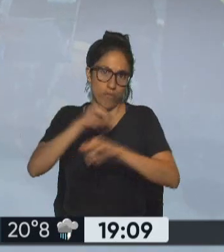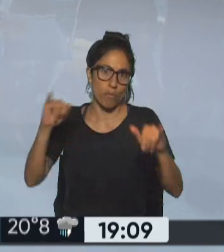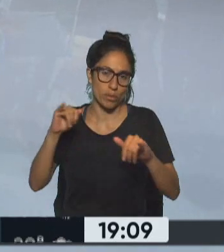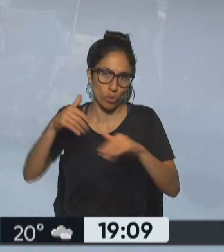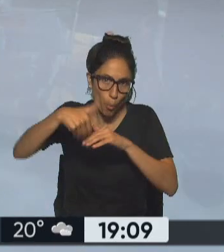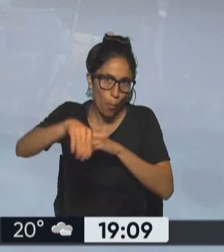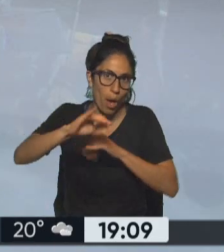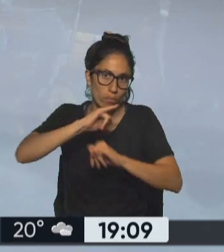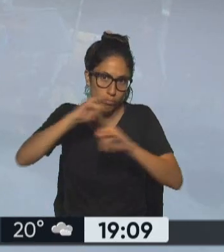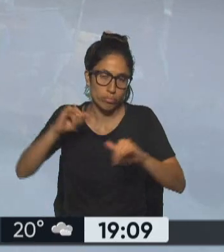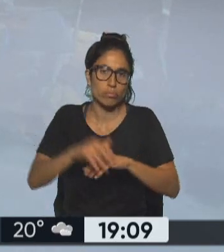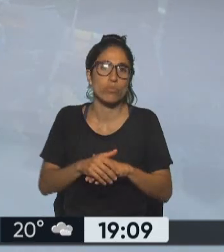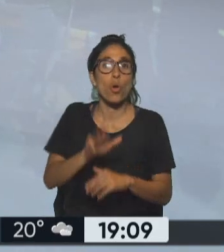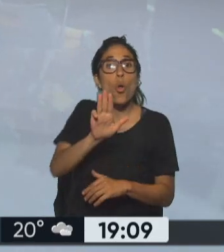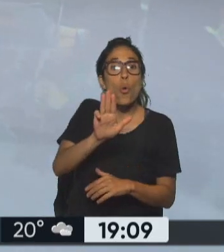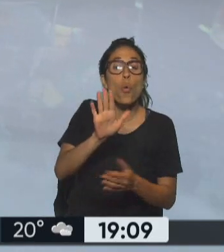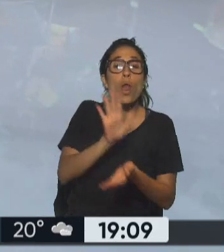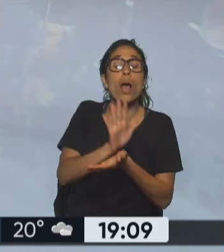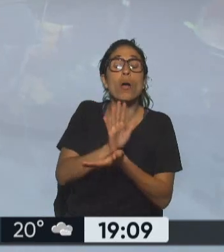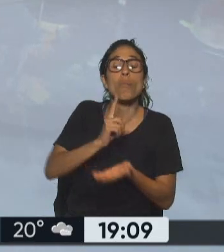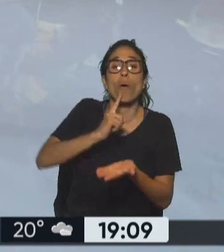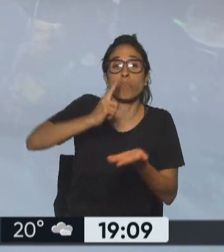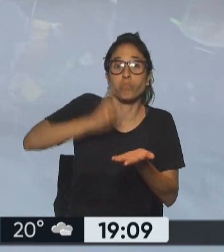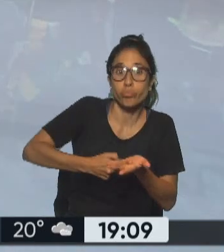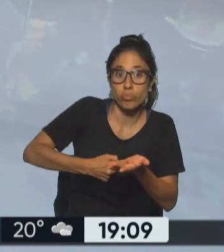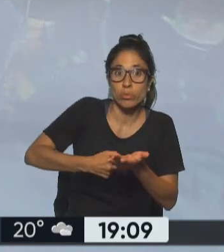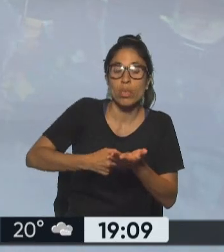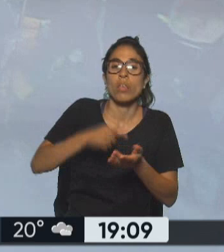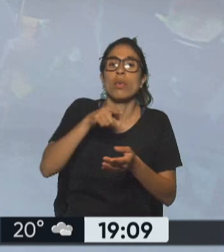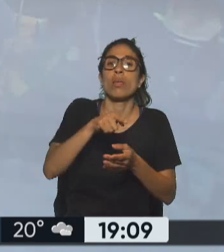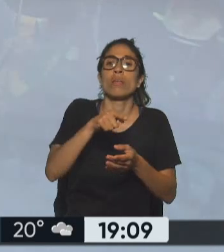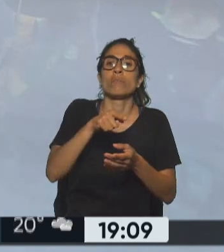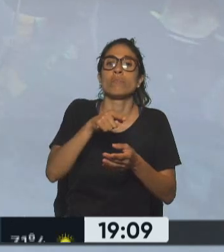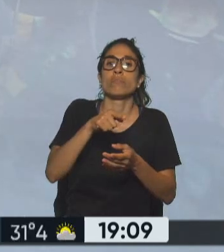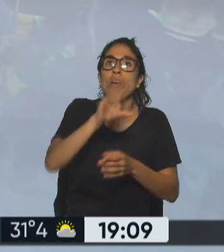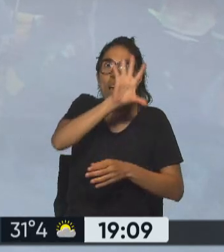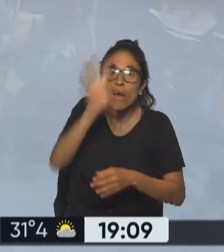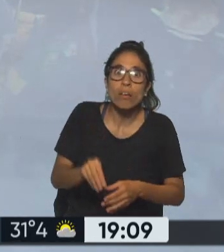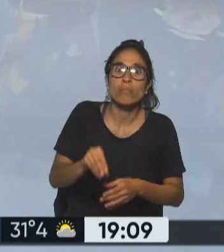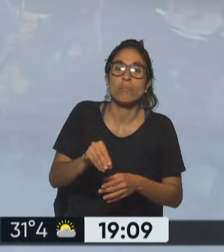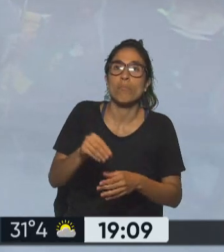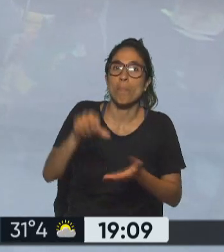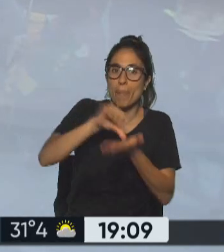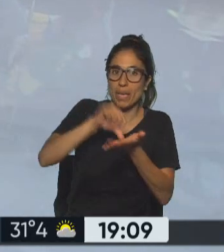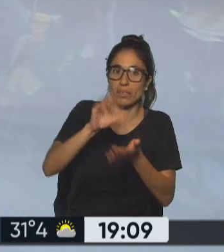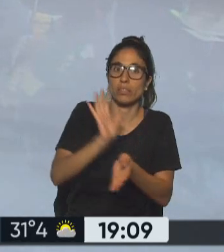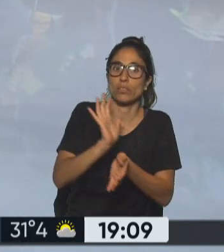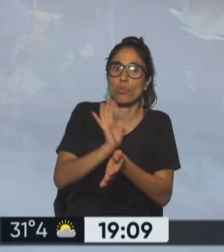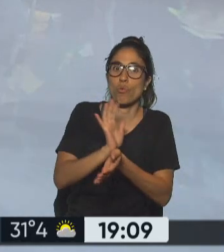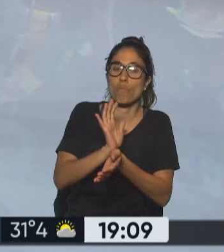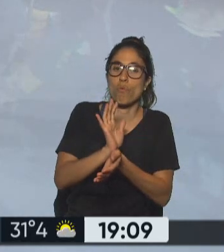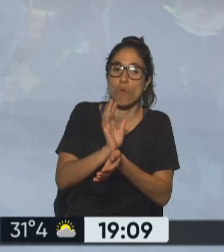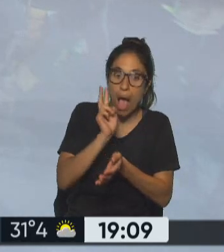decretó la intervención federal de Brasil esta convocatoria de simpatizantes de Bolsonaro que incluso a través de las redes sociales se